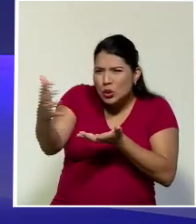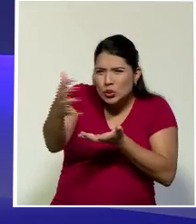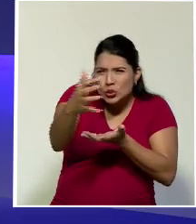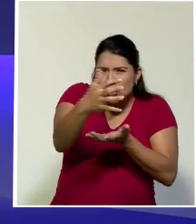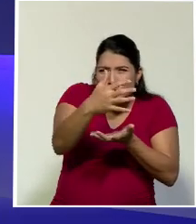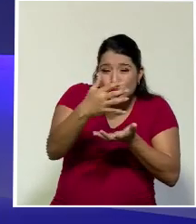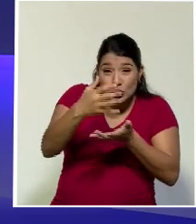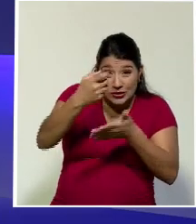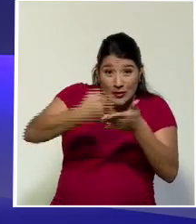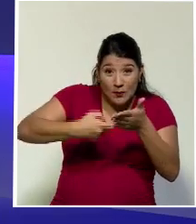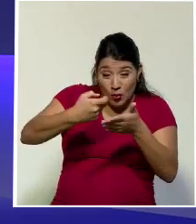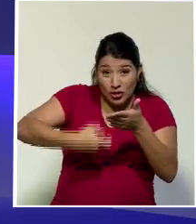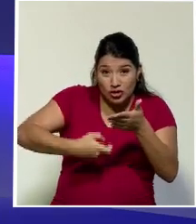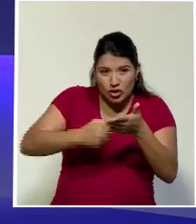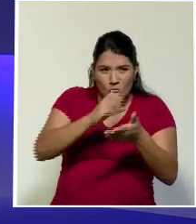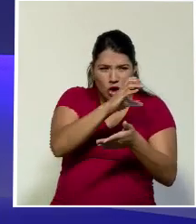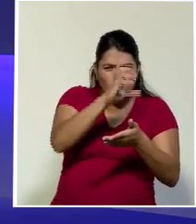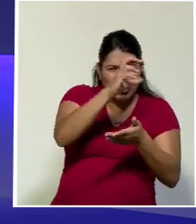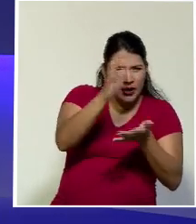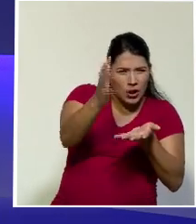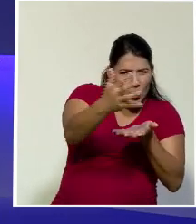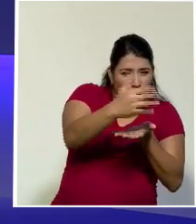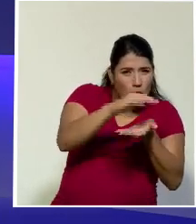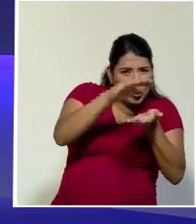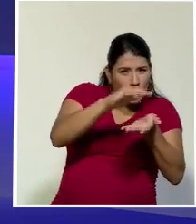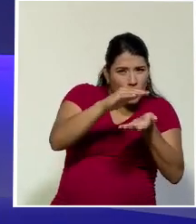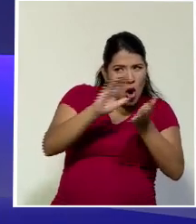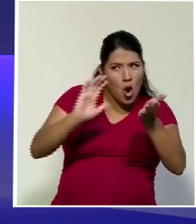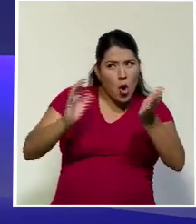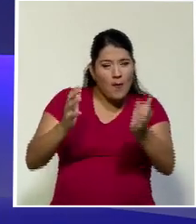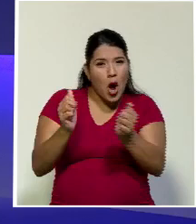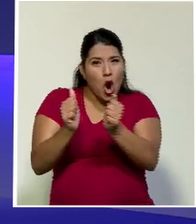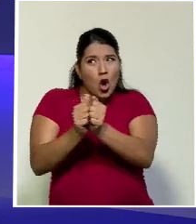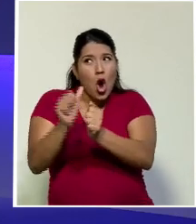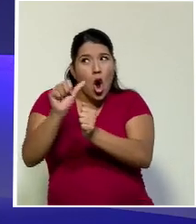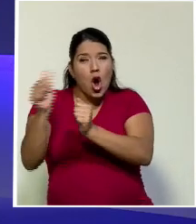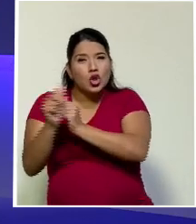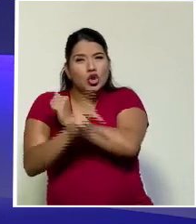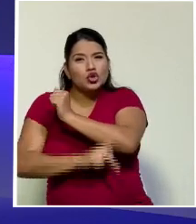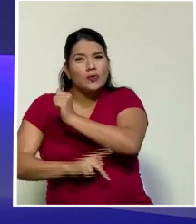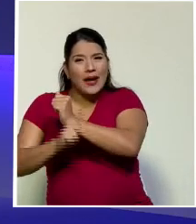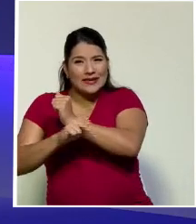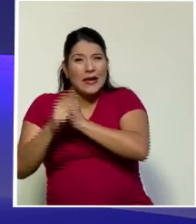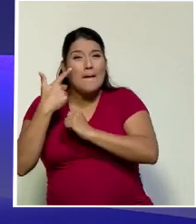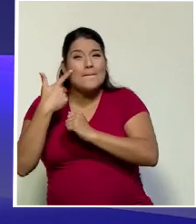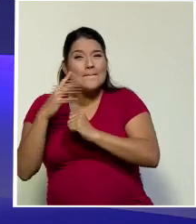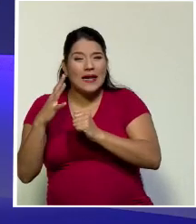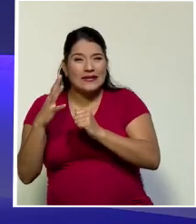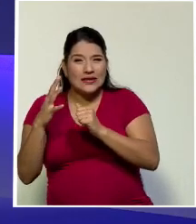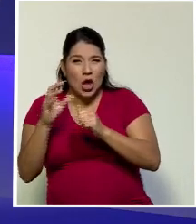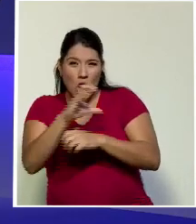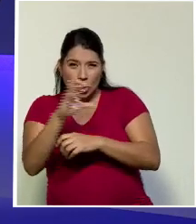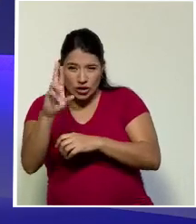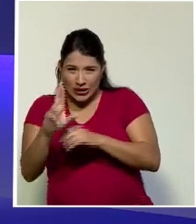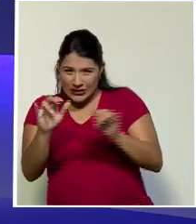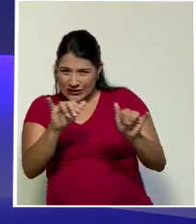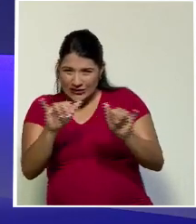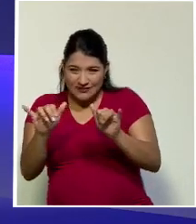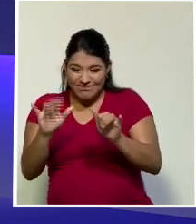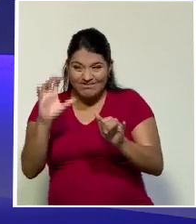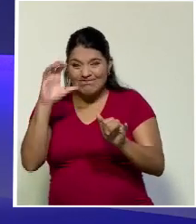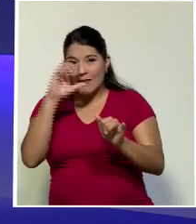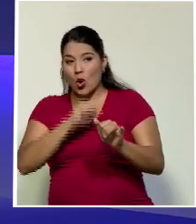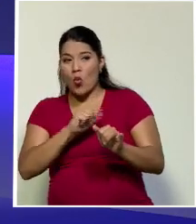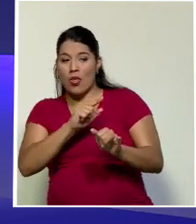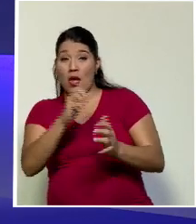con niveles de desarrollo similar o que aspiran a niveles de desarrollo similar al nuestro, nos damos cuenta que nuestra carga